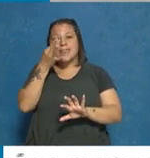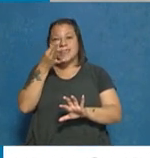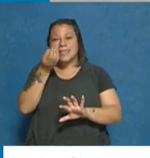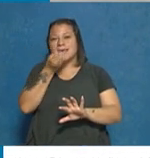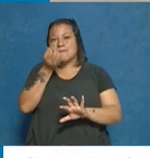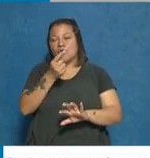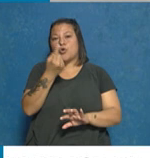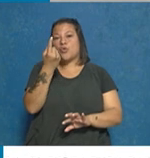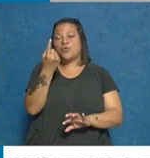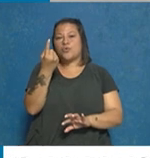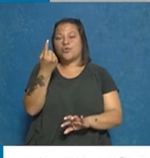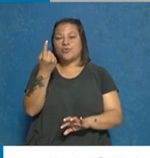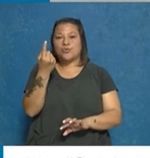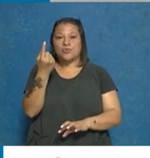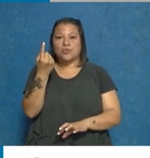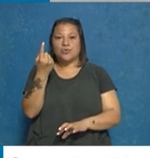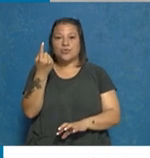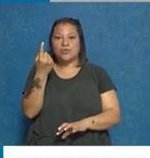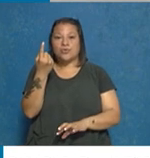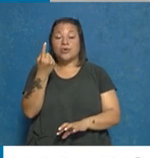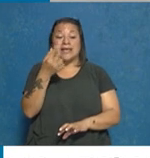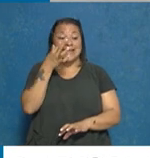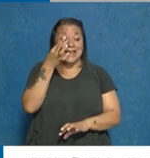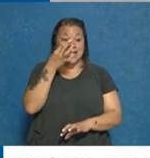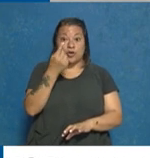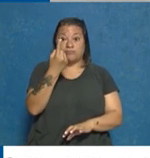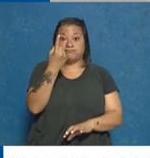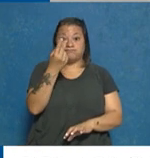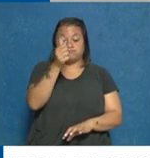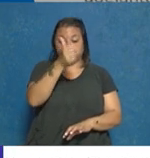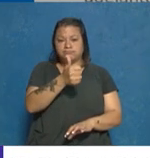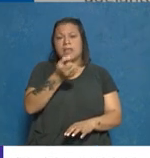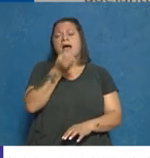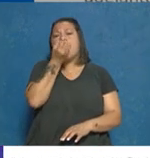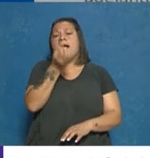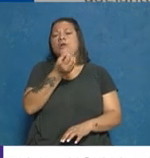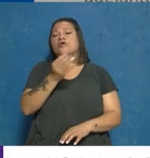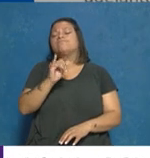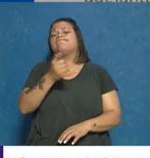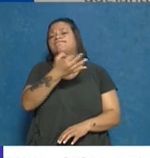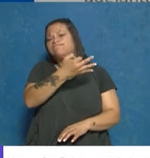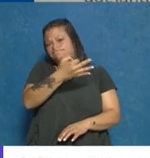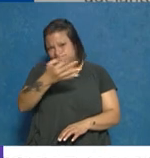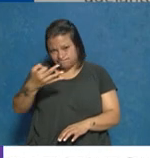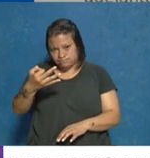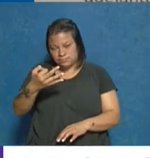exclusiva de uno de los principales testigos del caso, habló de que, efectivamente,